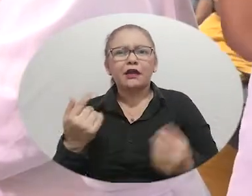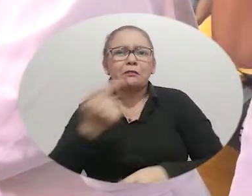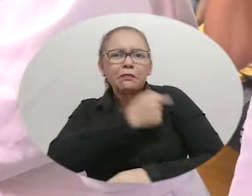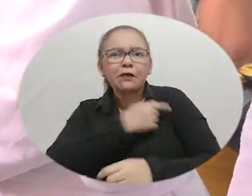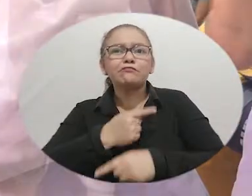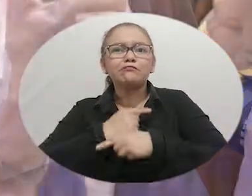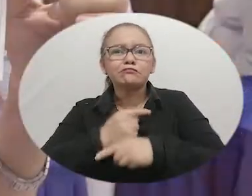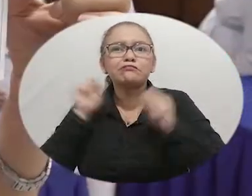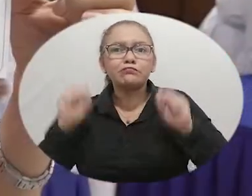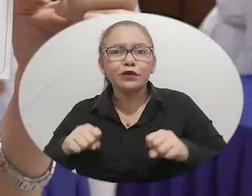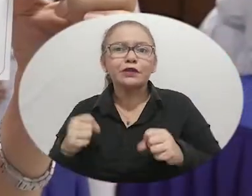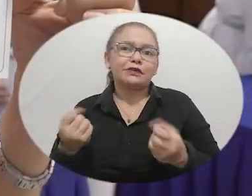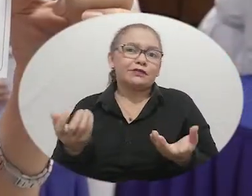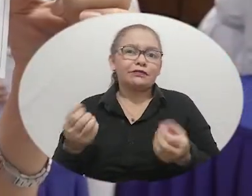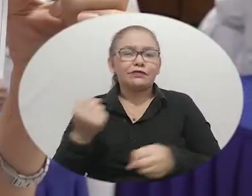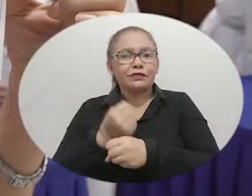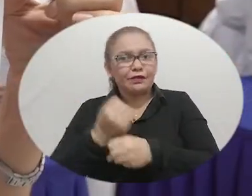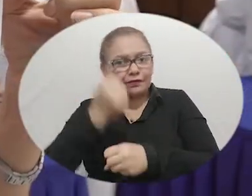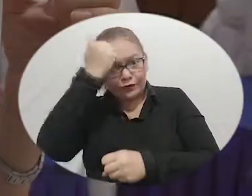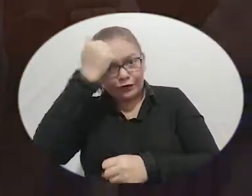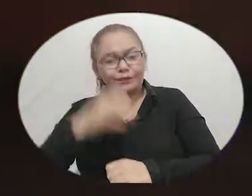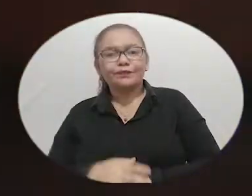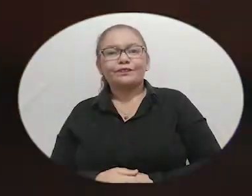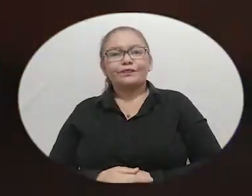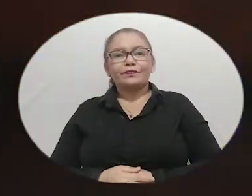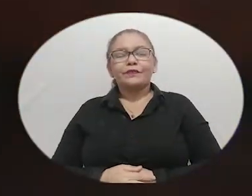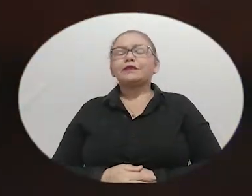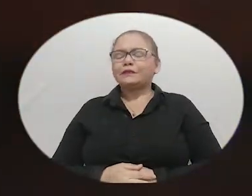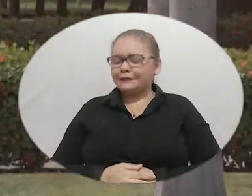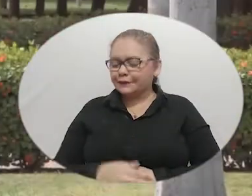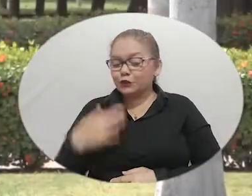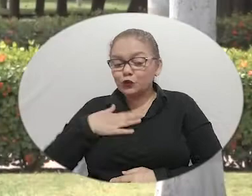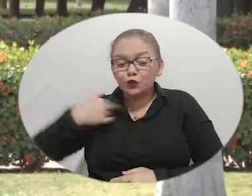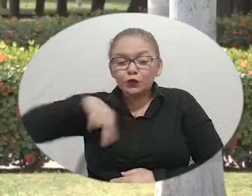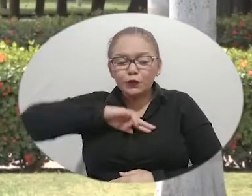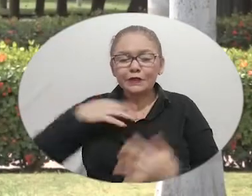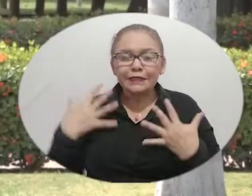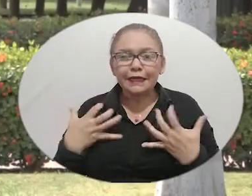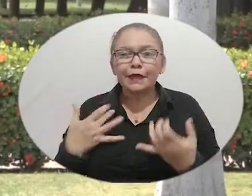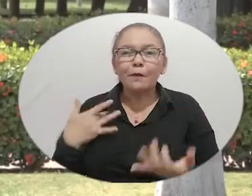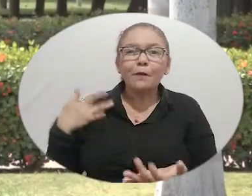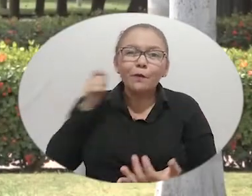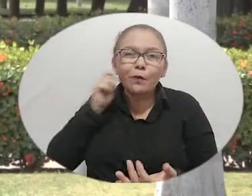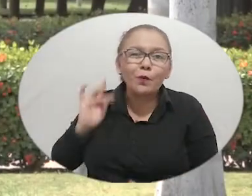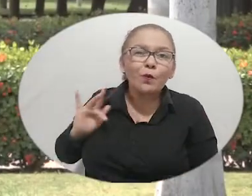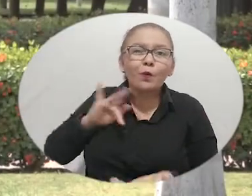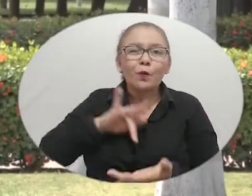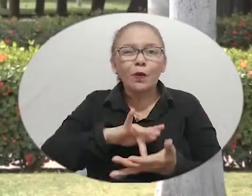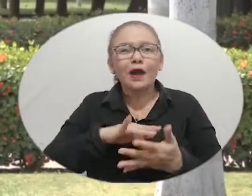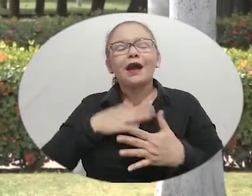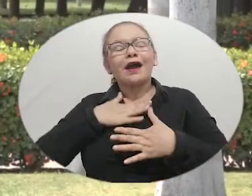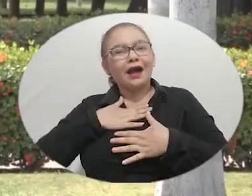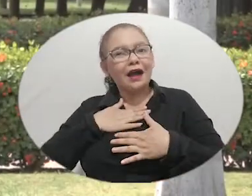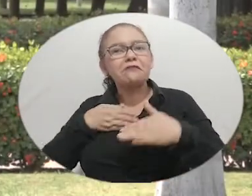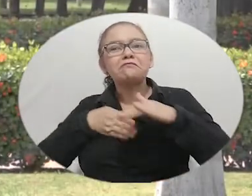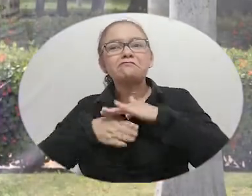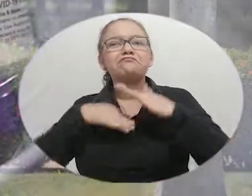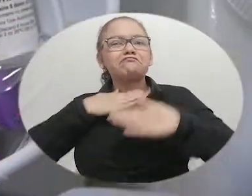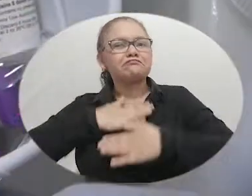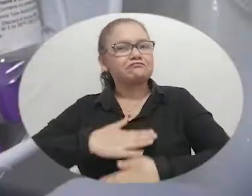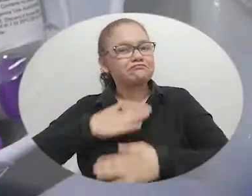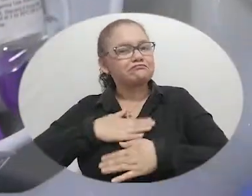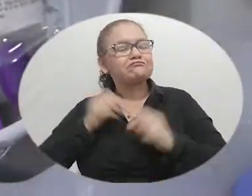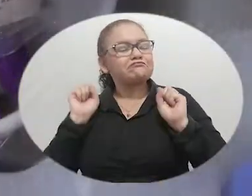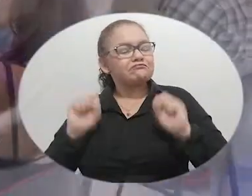docentes y a la vida social de nuevo un paso fundamental para nosotros volver a la presencialidad ante todo ya podemos venir con más